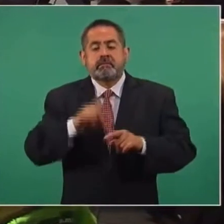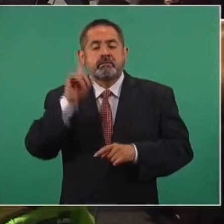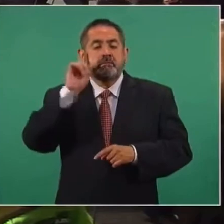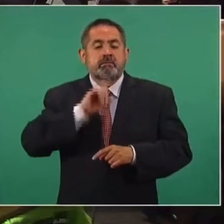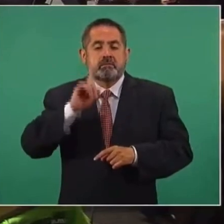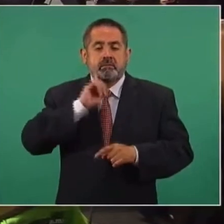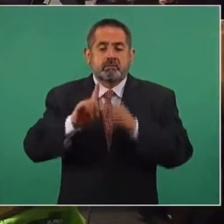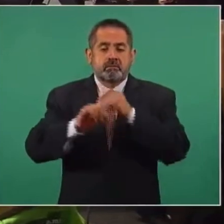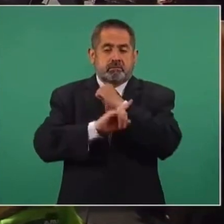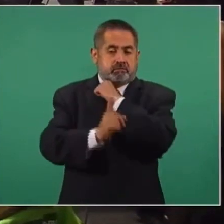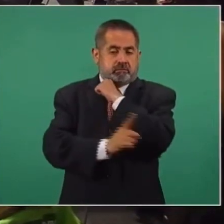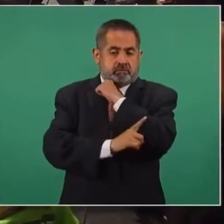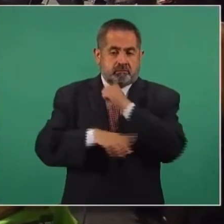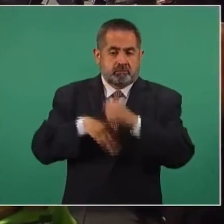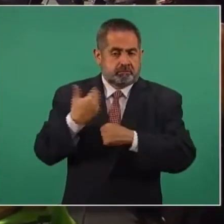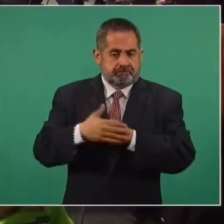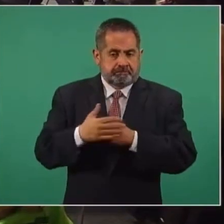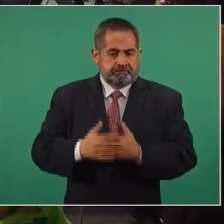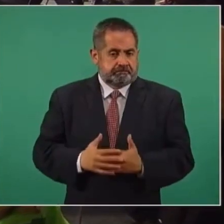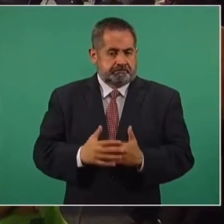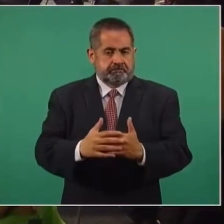embarazadas.